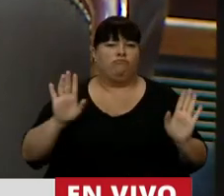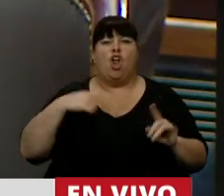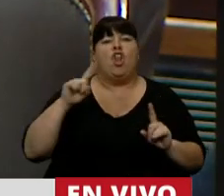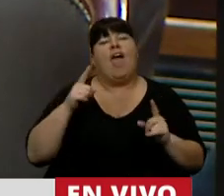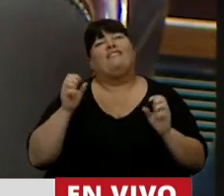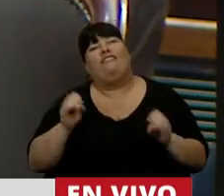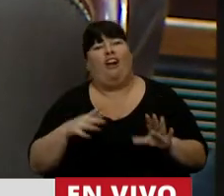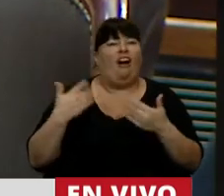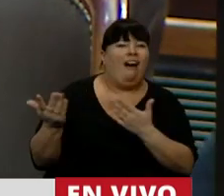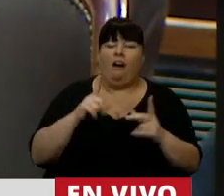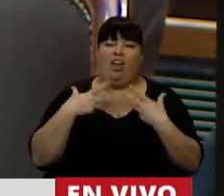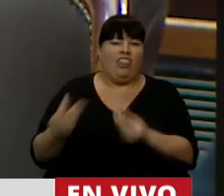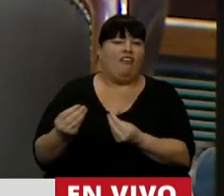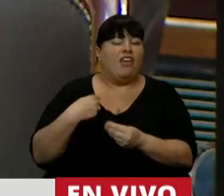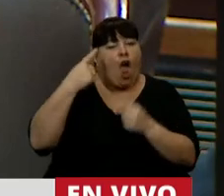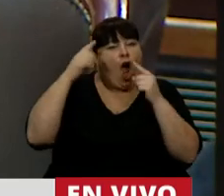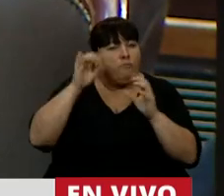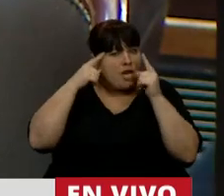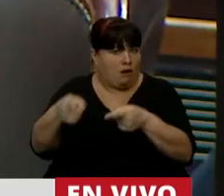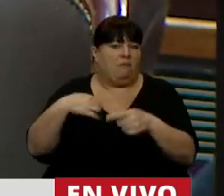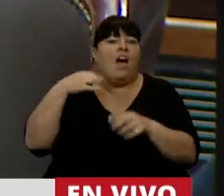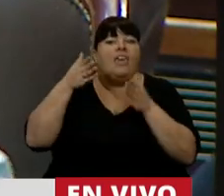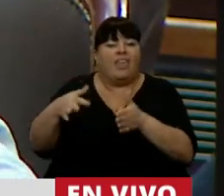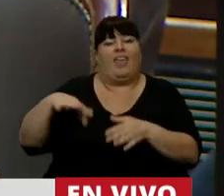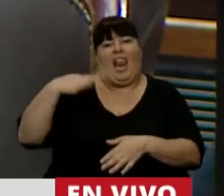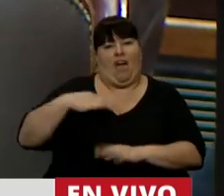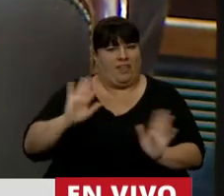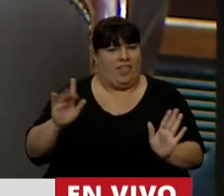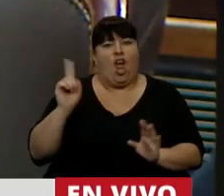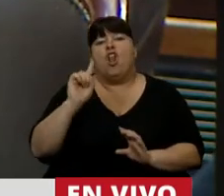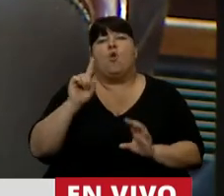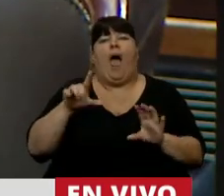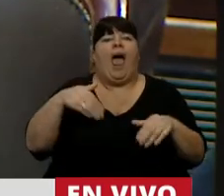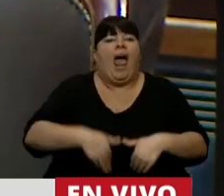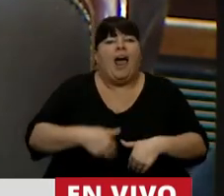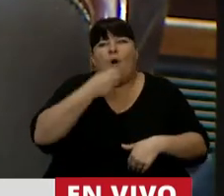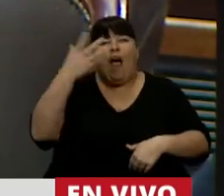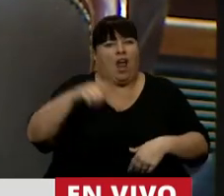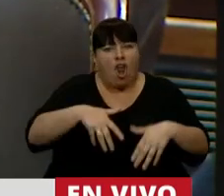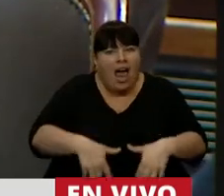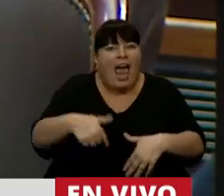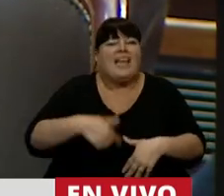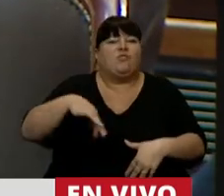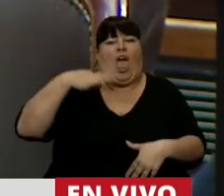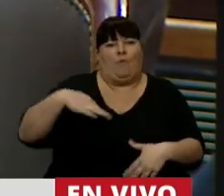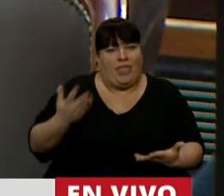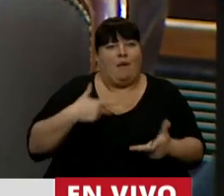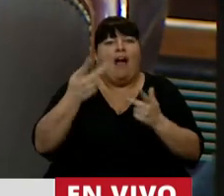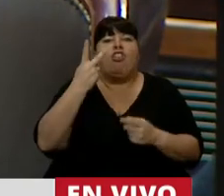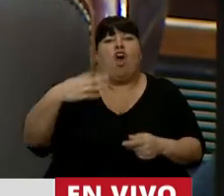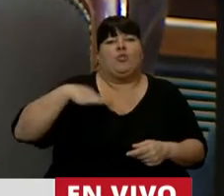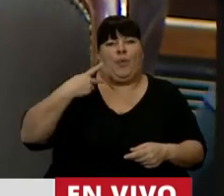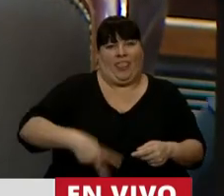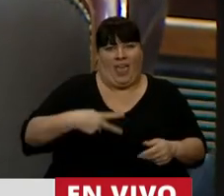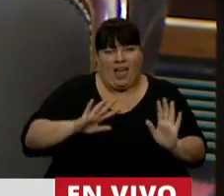somos tibios, defendemos lo que creemos, defendemos la vida, no hay un fenómeno en el vientre materno, hay una vida, por eso hablamos de las dos